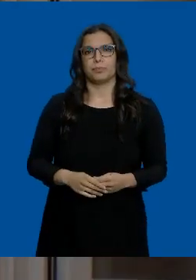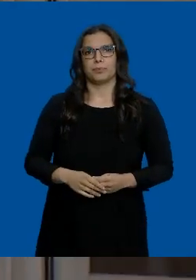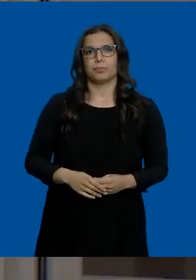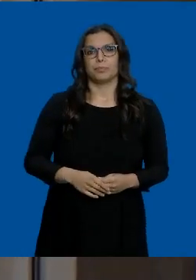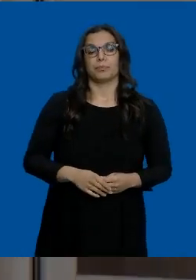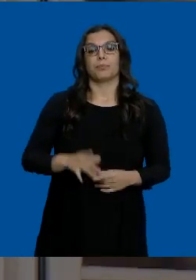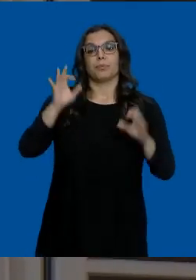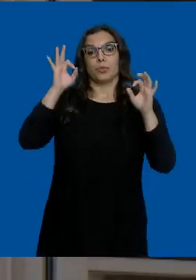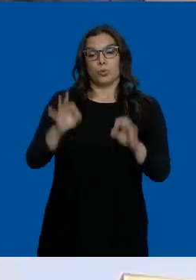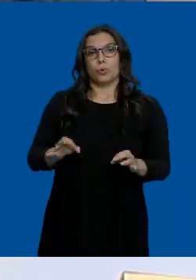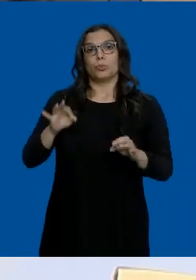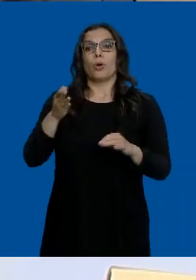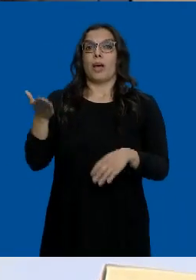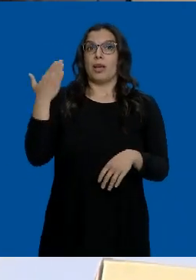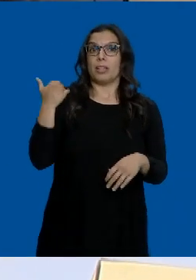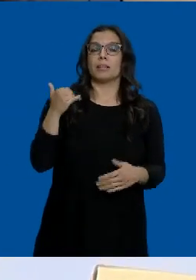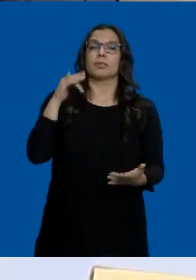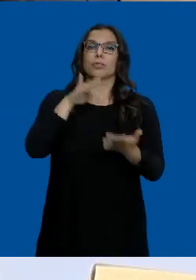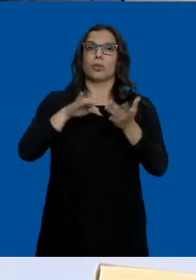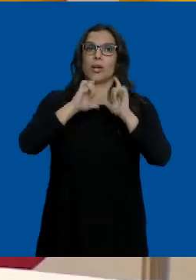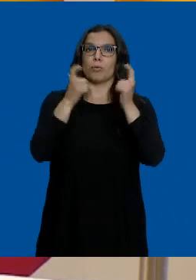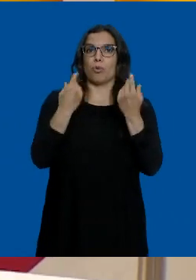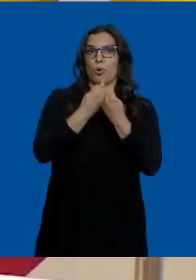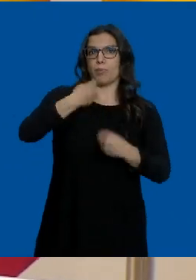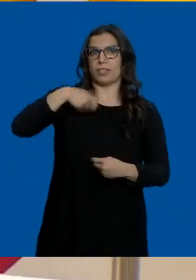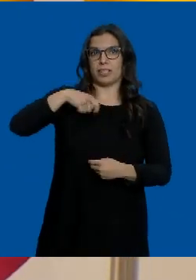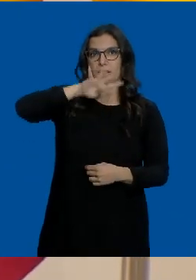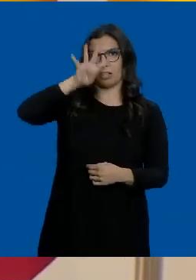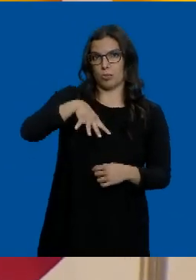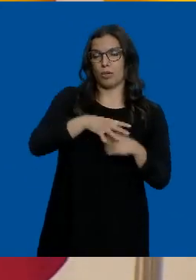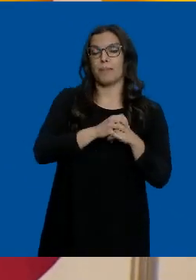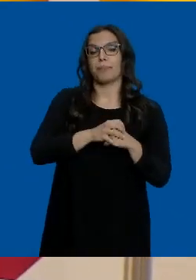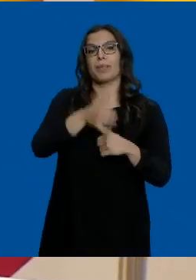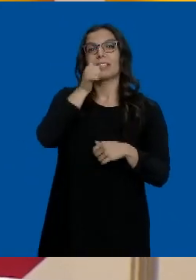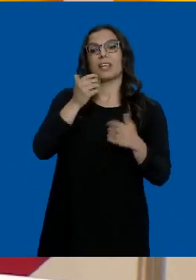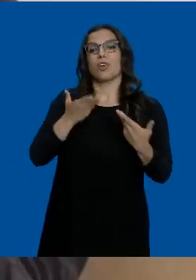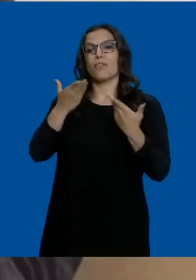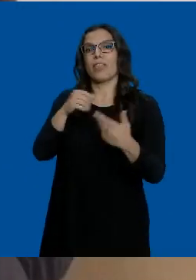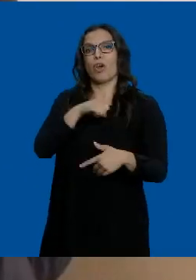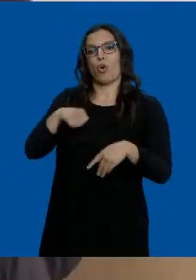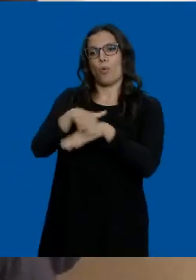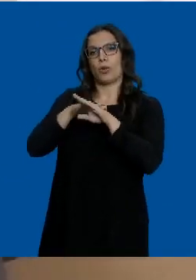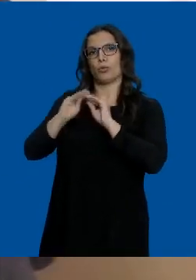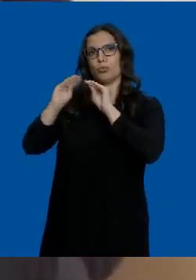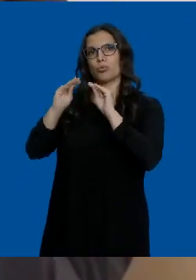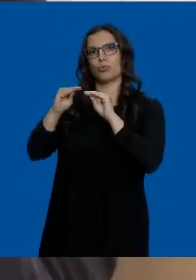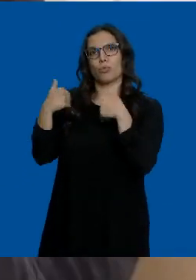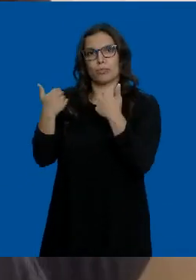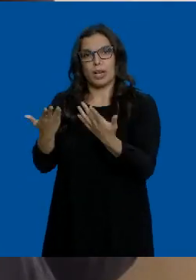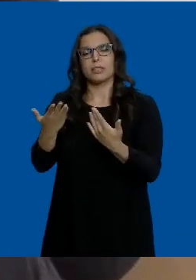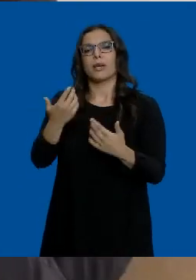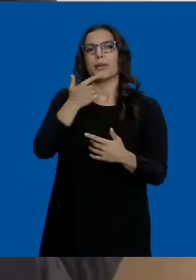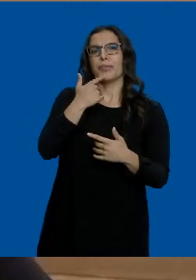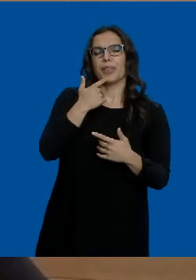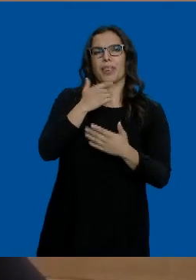Comparecencia que se produce tras reunirse con el presidente catalán. Sánchez le ha ofrecido más autogobierno. El Ejecutivo niega que hayan hablado de